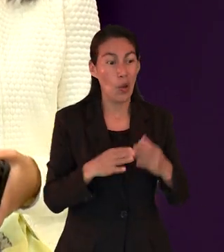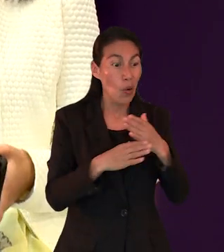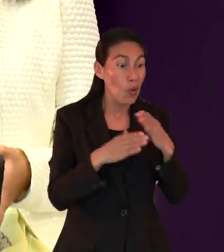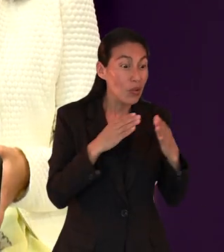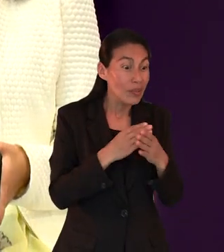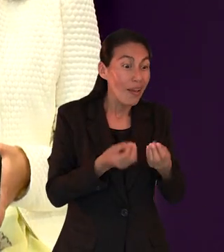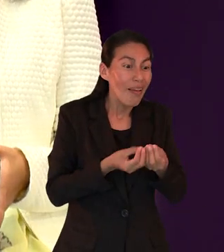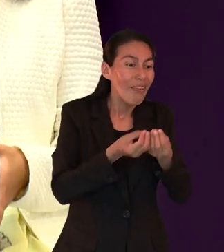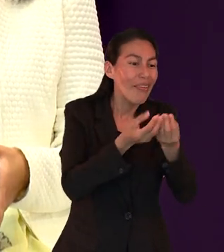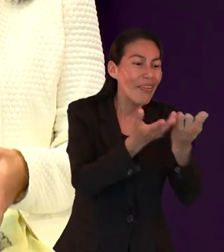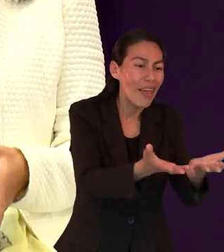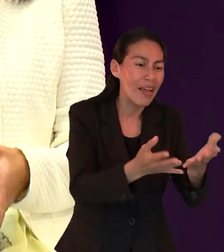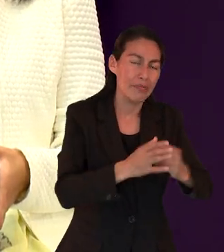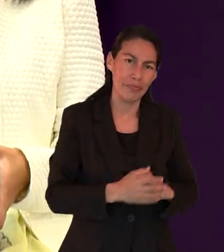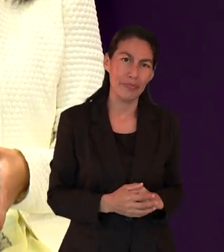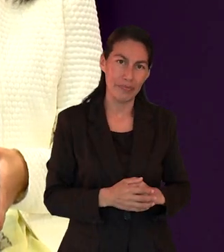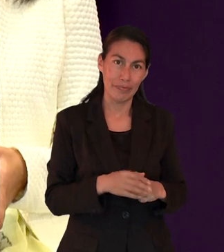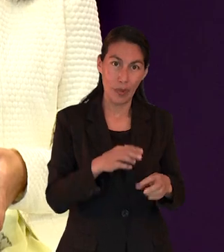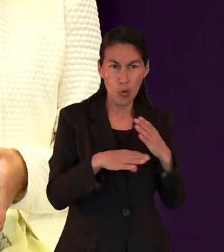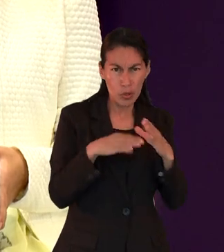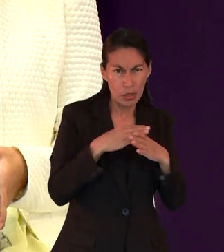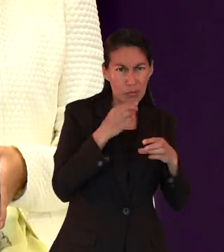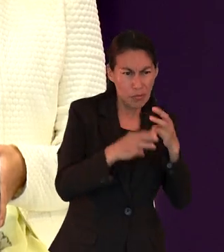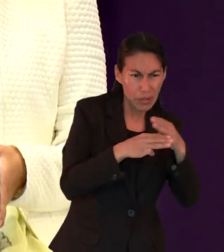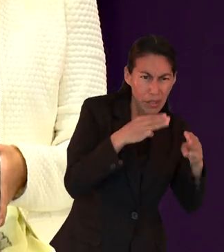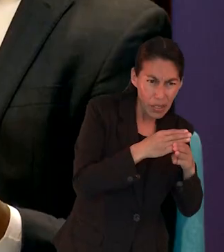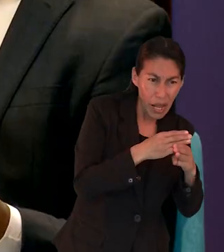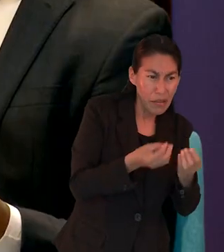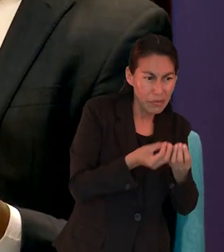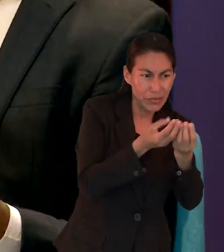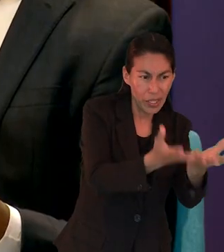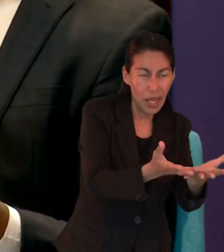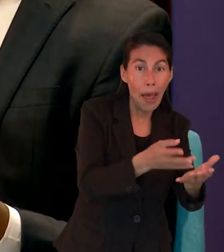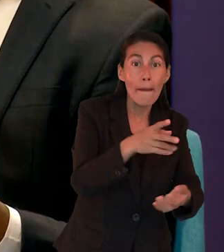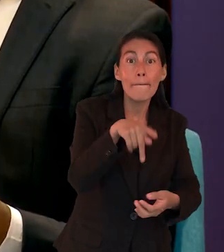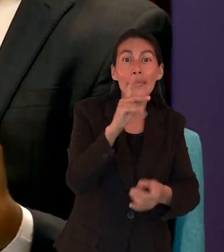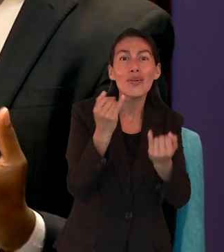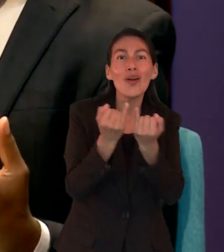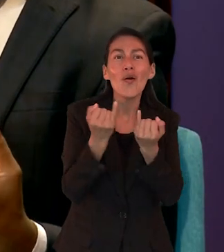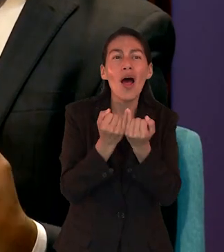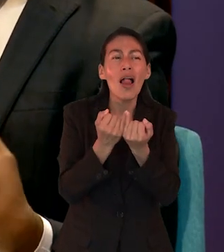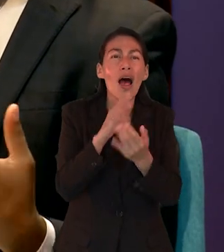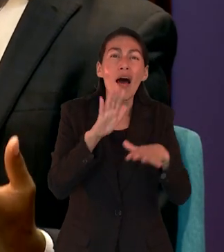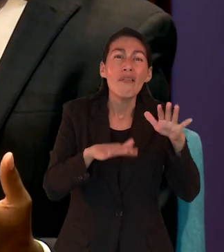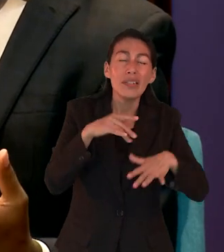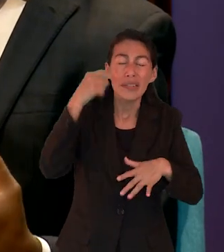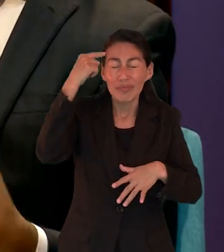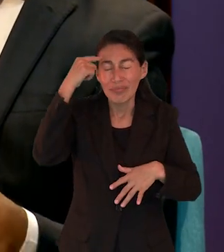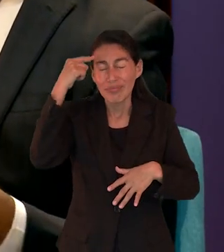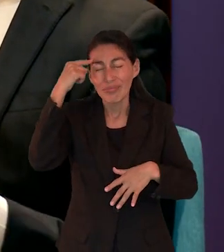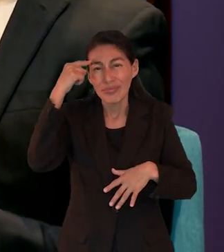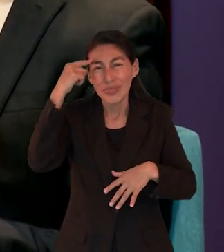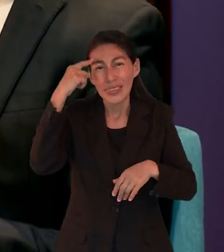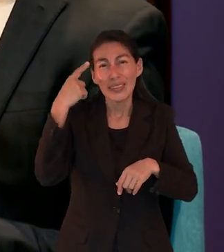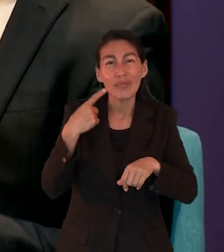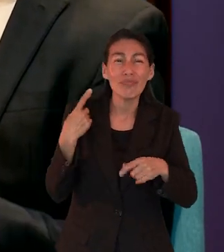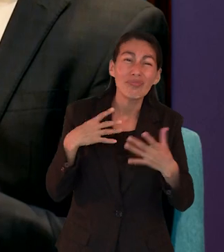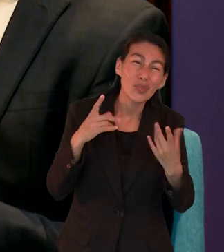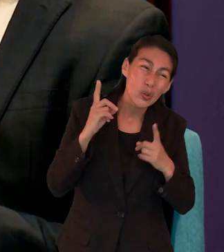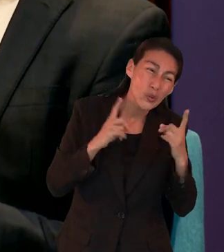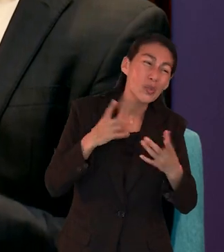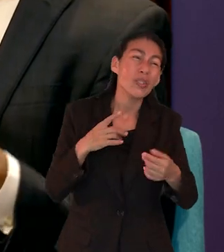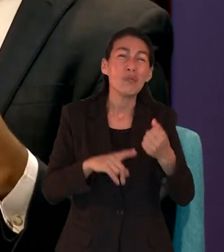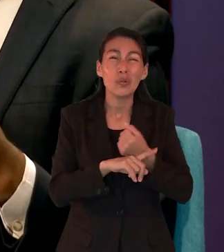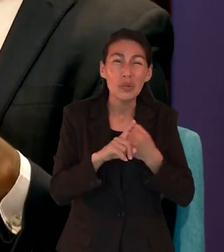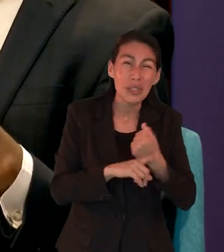y también apoyo emocional. O sea, que de una u otra manera nosotros podemos estar presos por el pecado o por cualquier otra cosa.